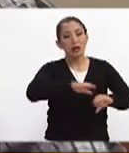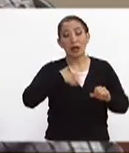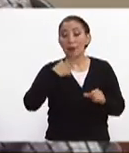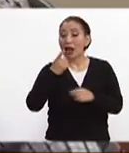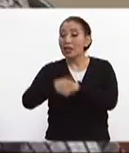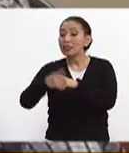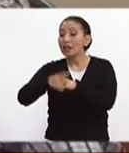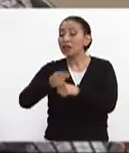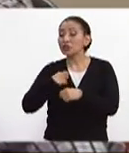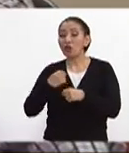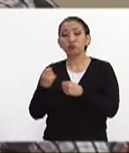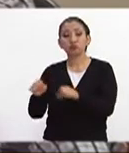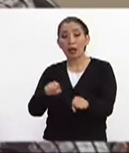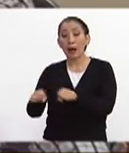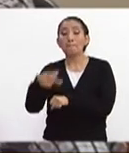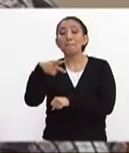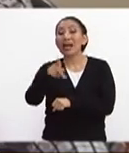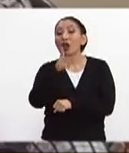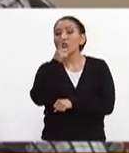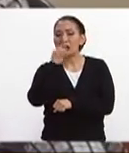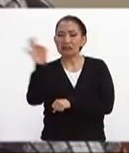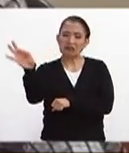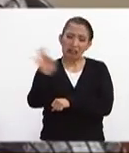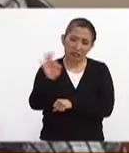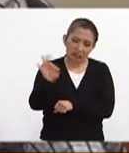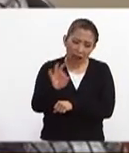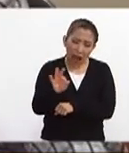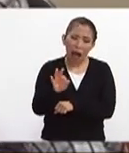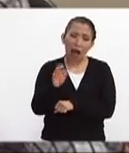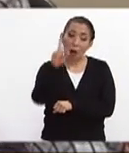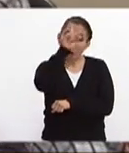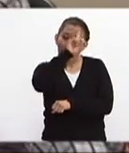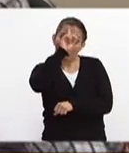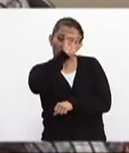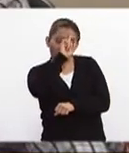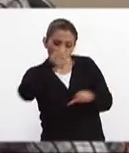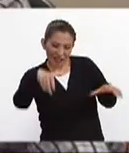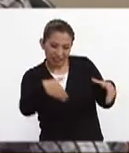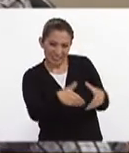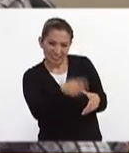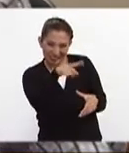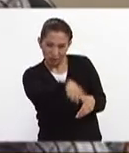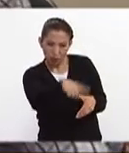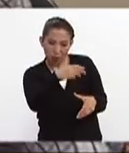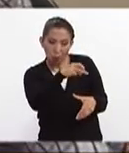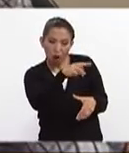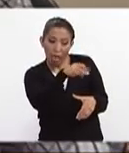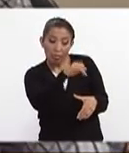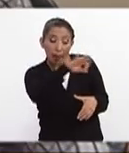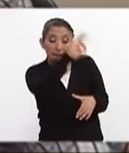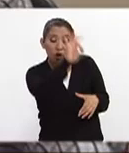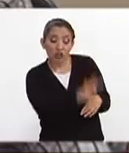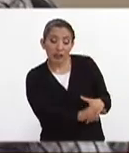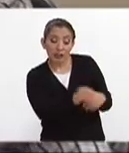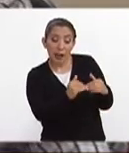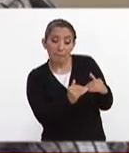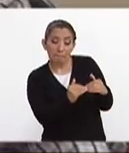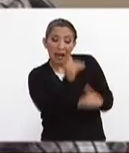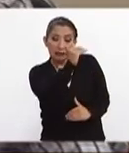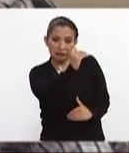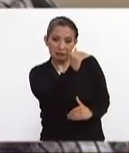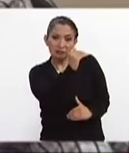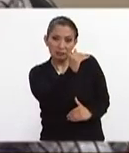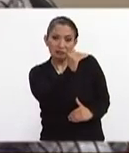terremotos aunque aseguró que propondrá ante el consejo de Morena que este porcentaje se